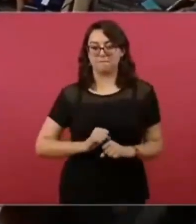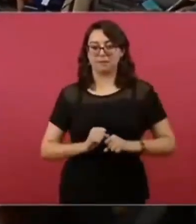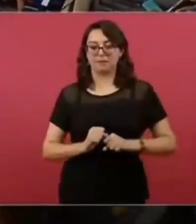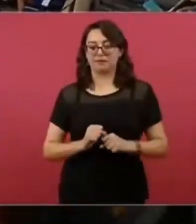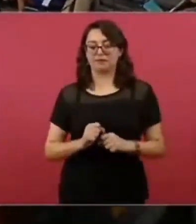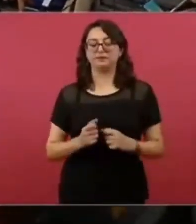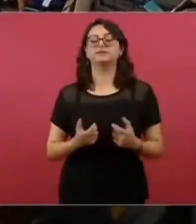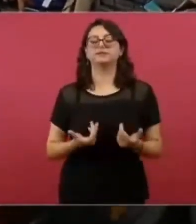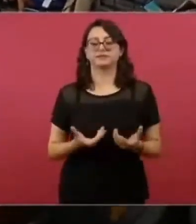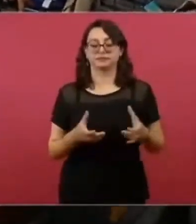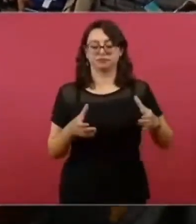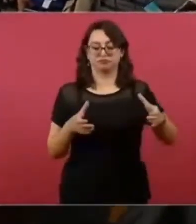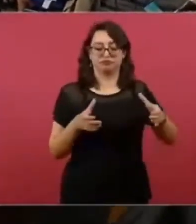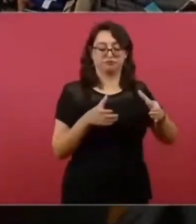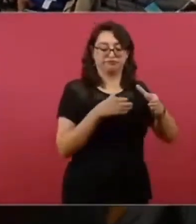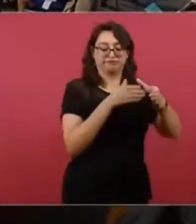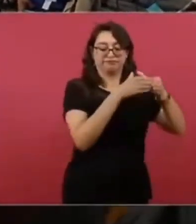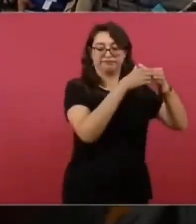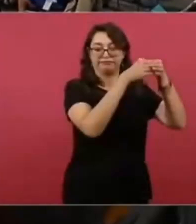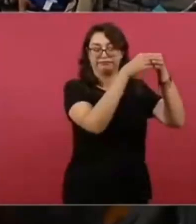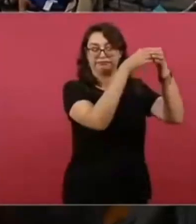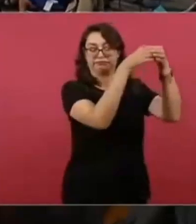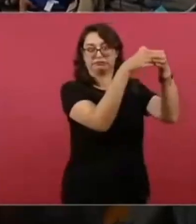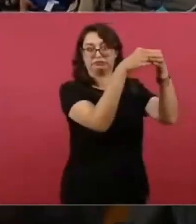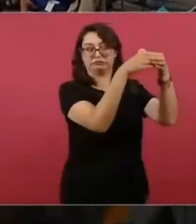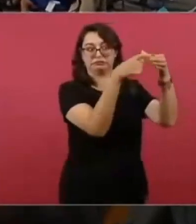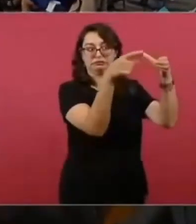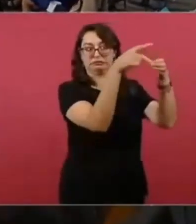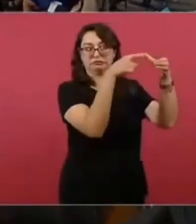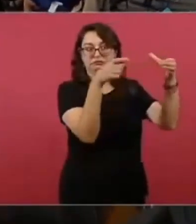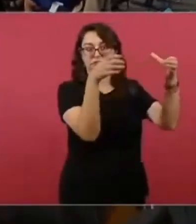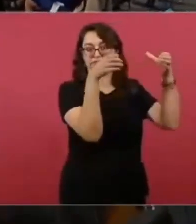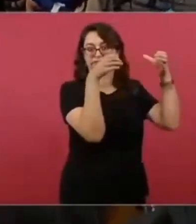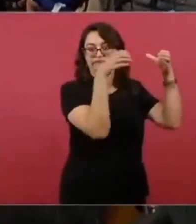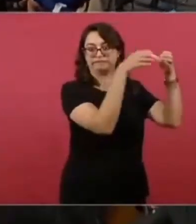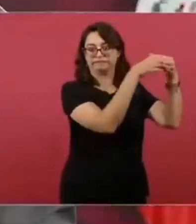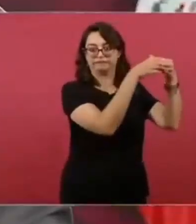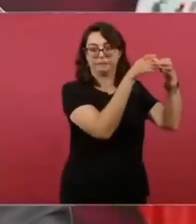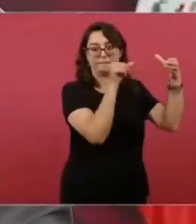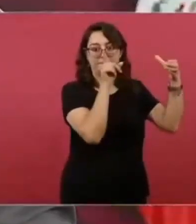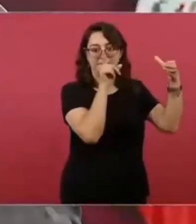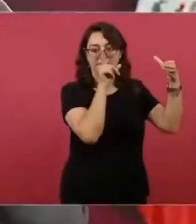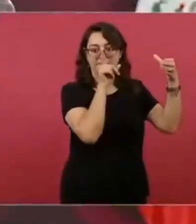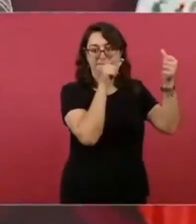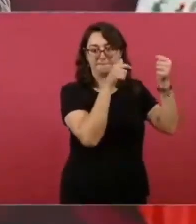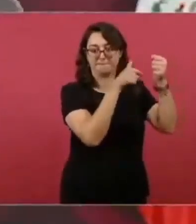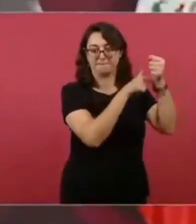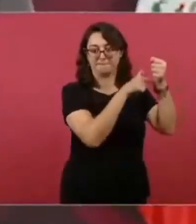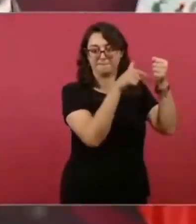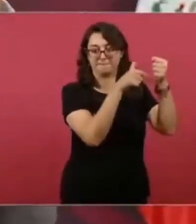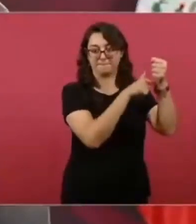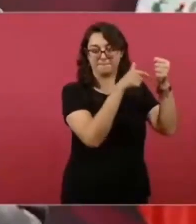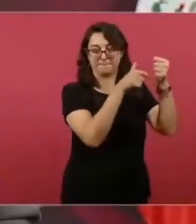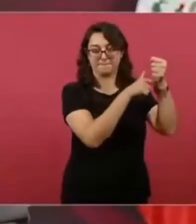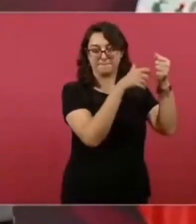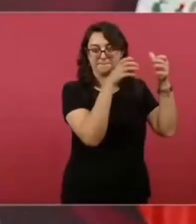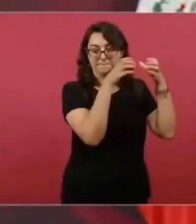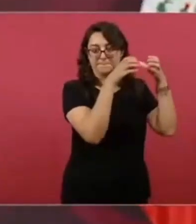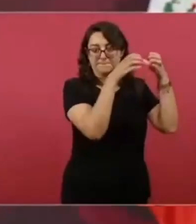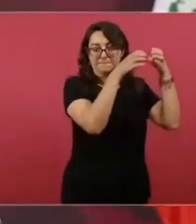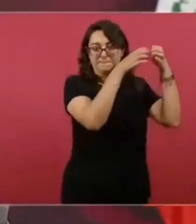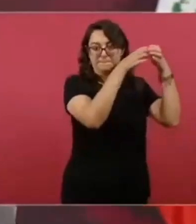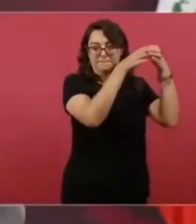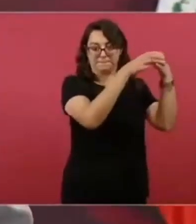Entonces, como una especie de consejo del supremo